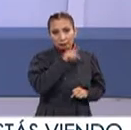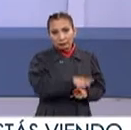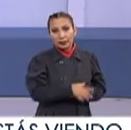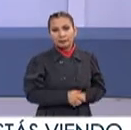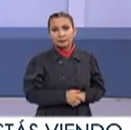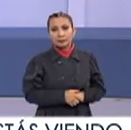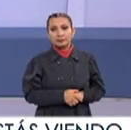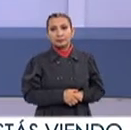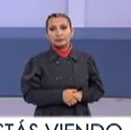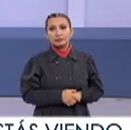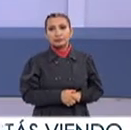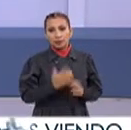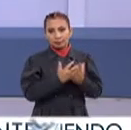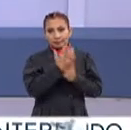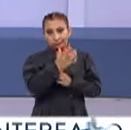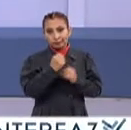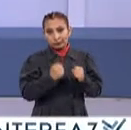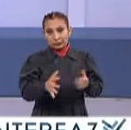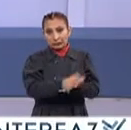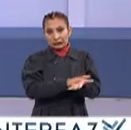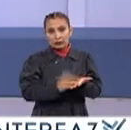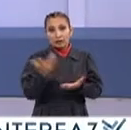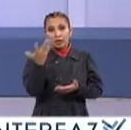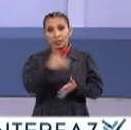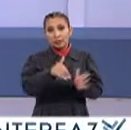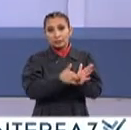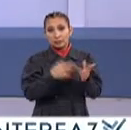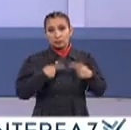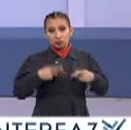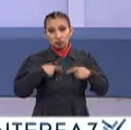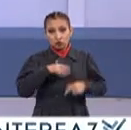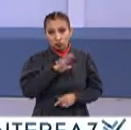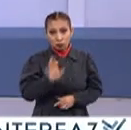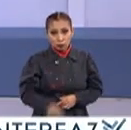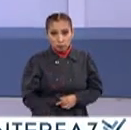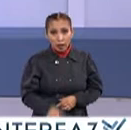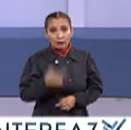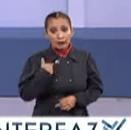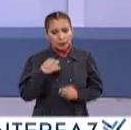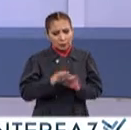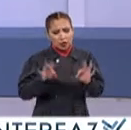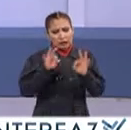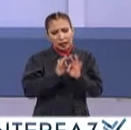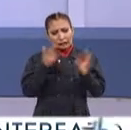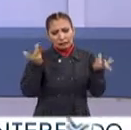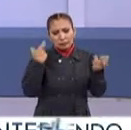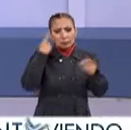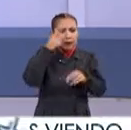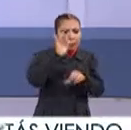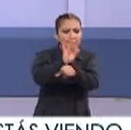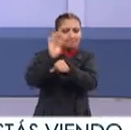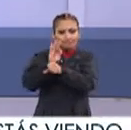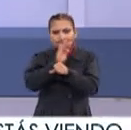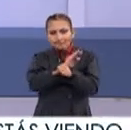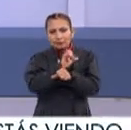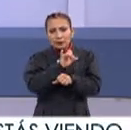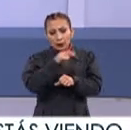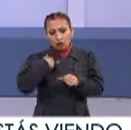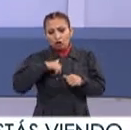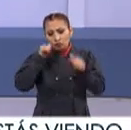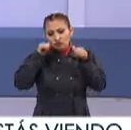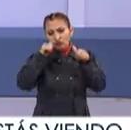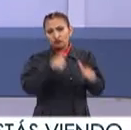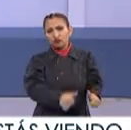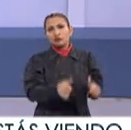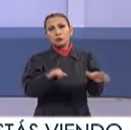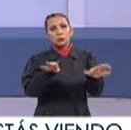de un alto impacto que generó más de 10 mil personas muertas Importantes asuntos de protección civil Y es ahí donde tenemos que